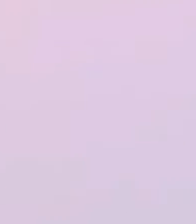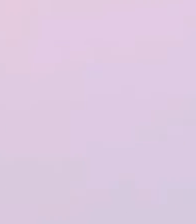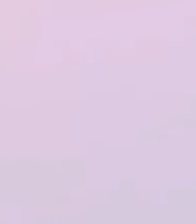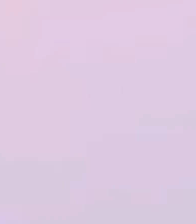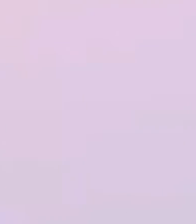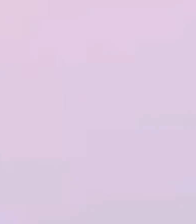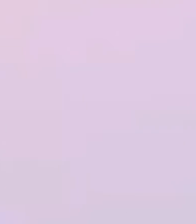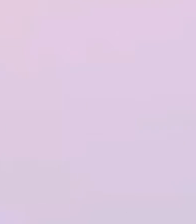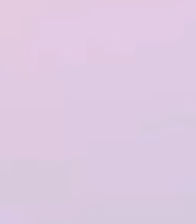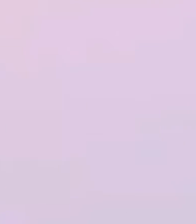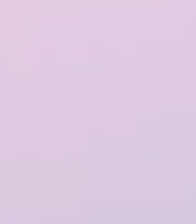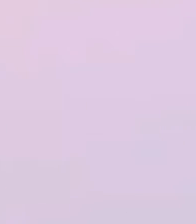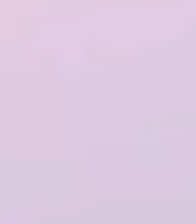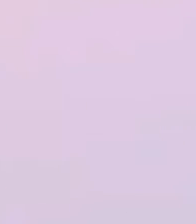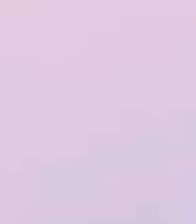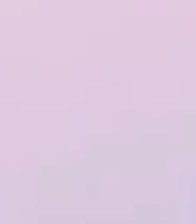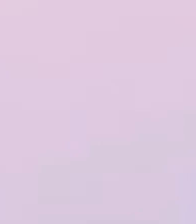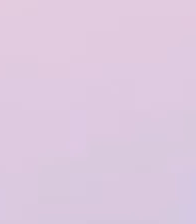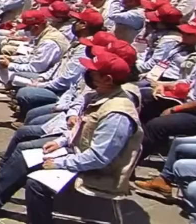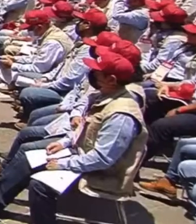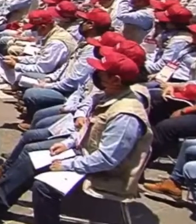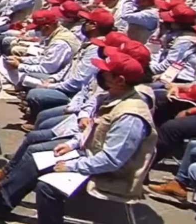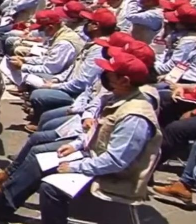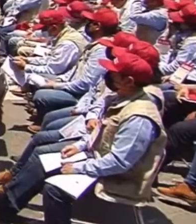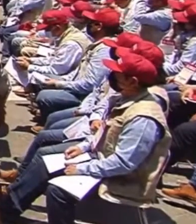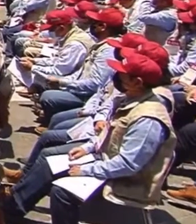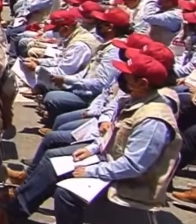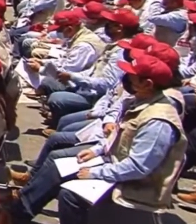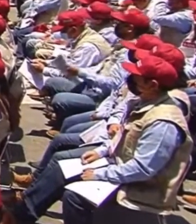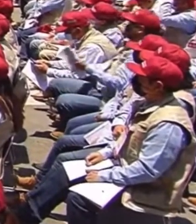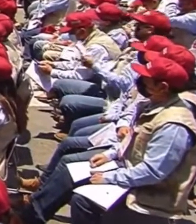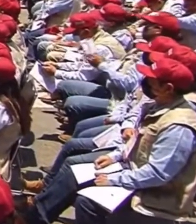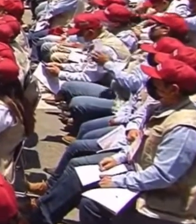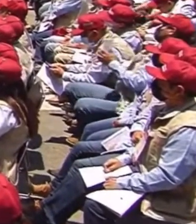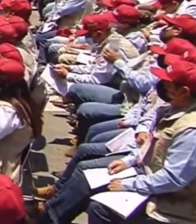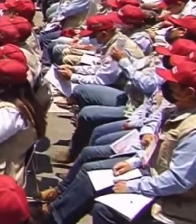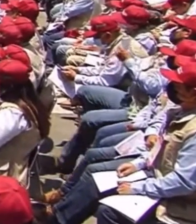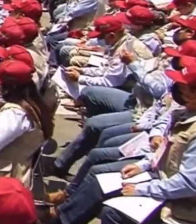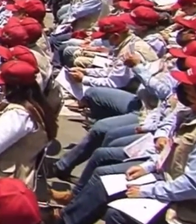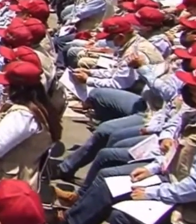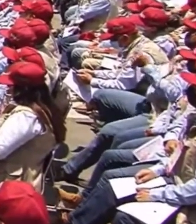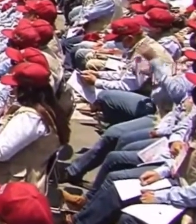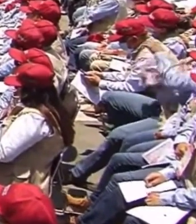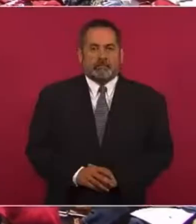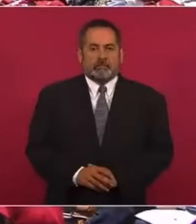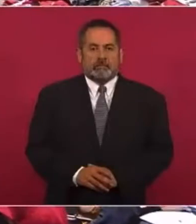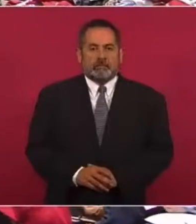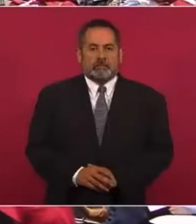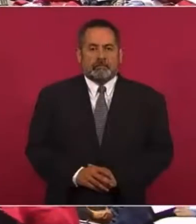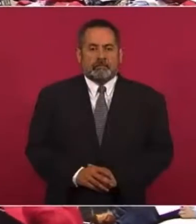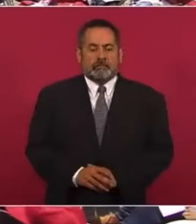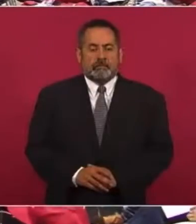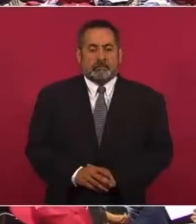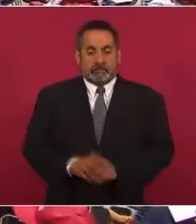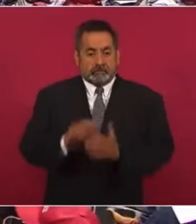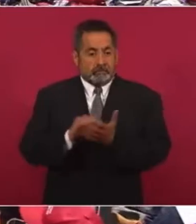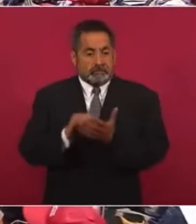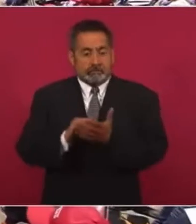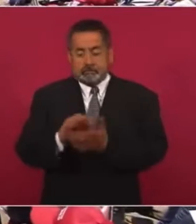Todavía tenemos que estar pagando esa enorme deuda, en su tiempo